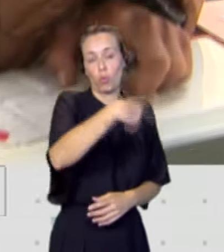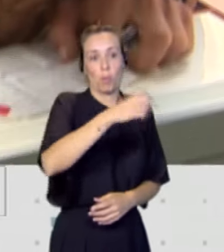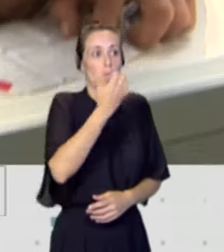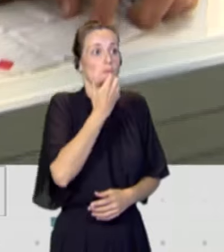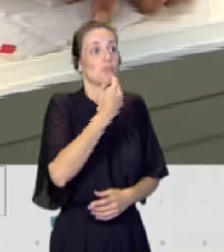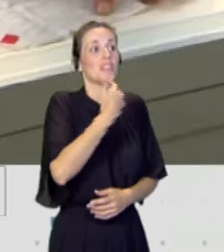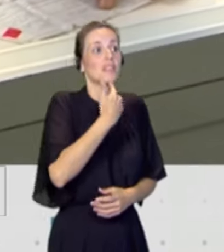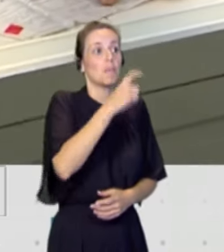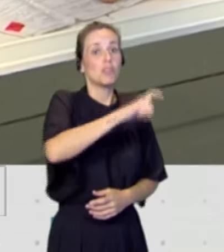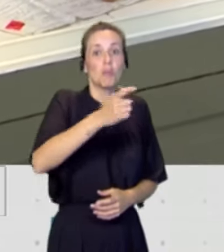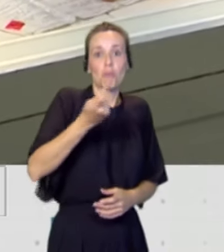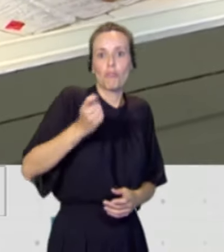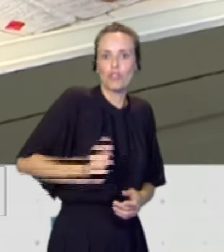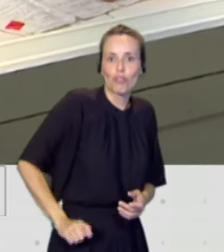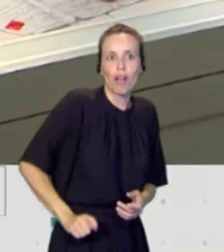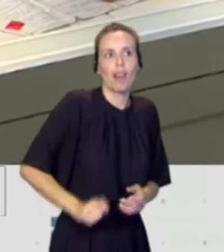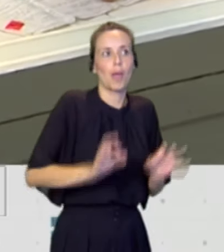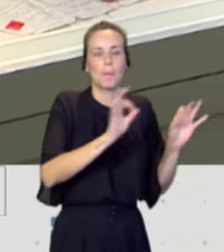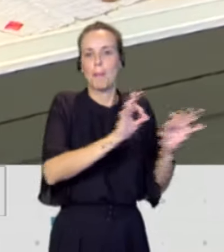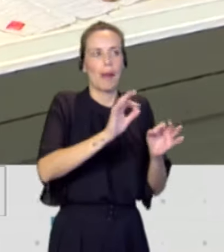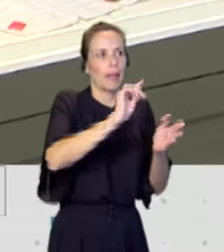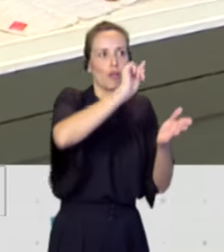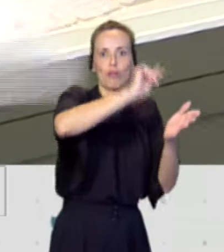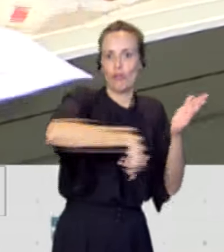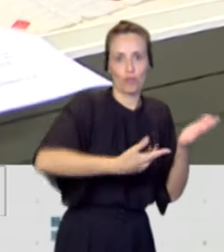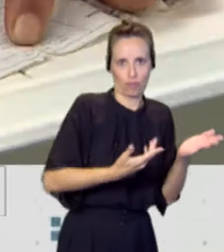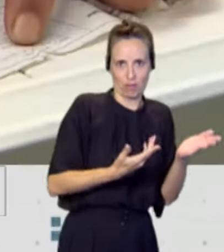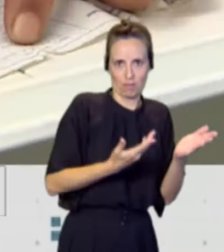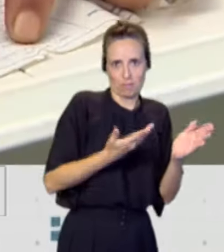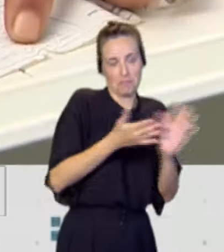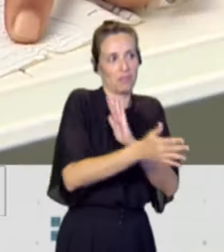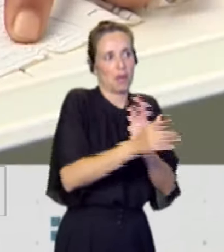a profesionales que estén preparados para ejercer esas funciones.